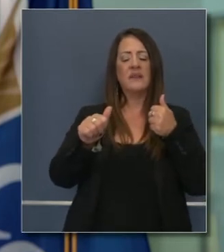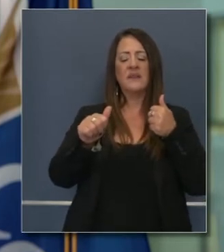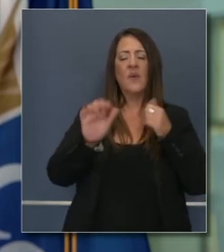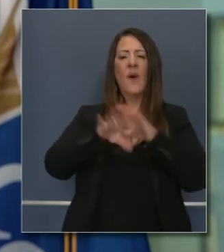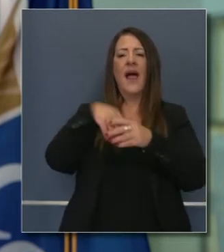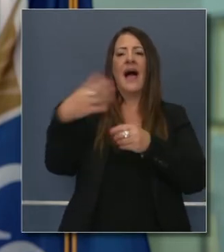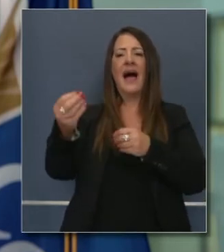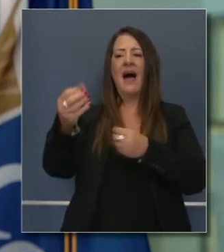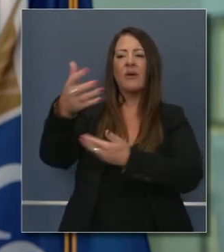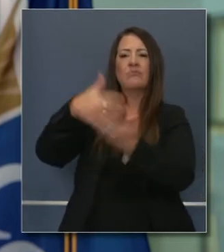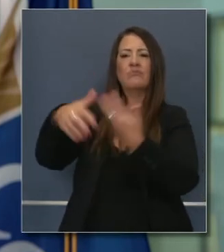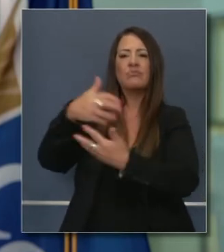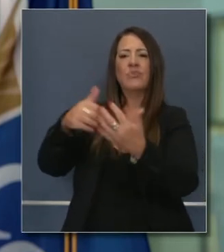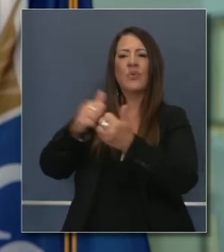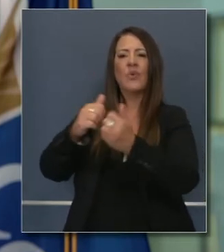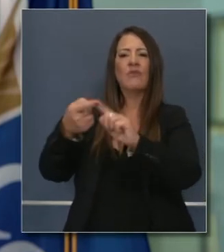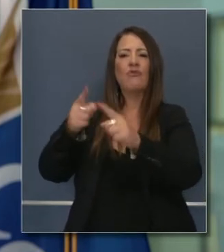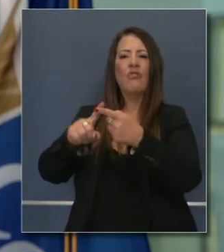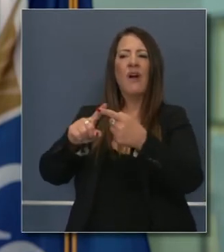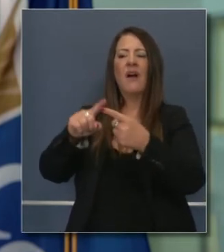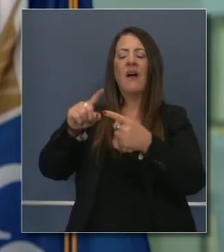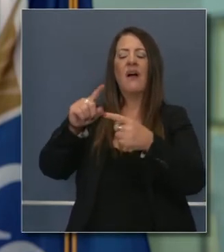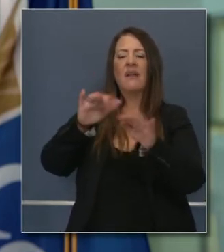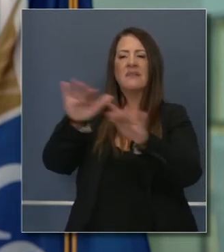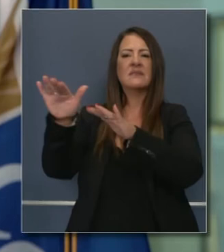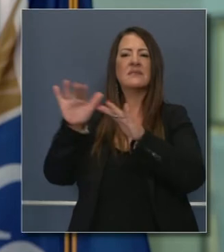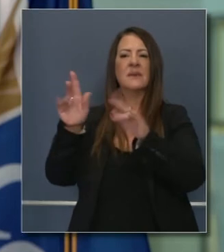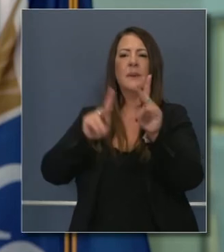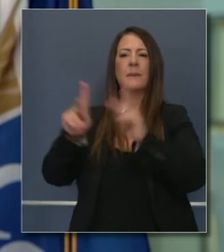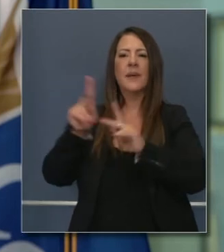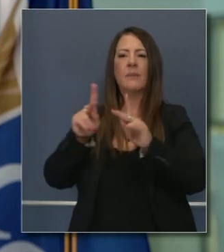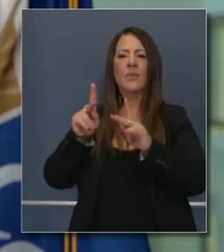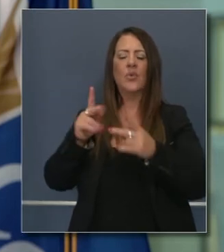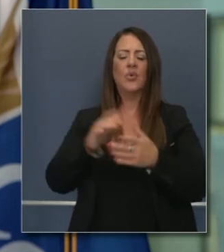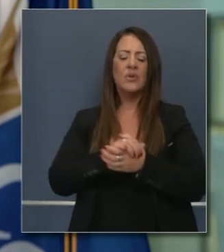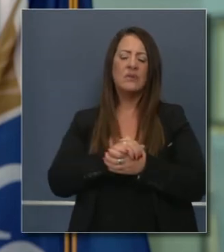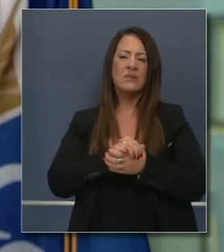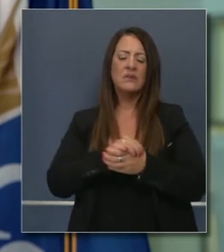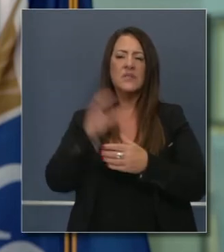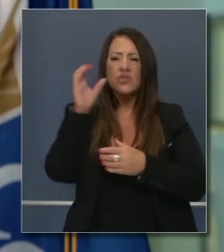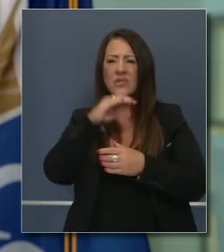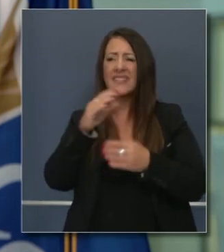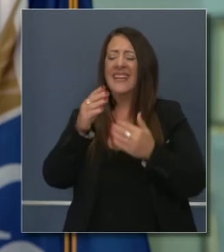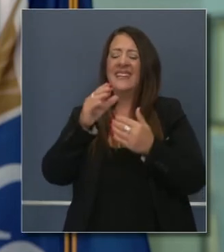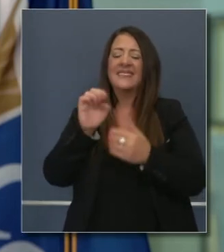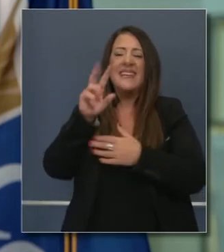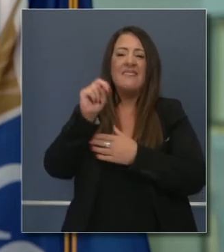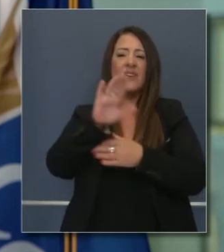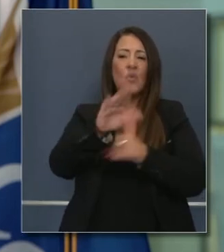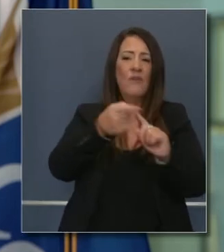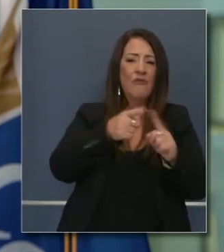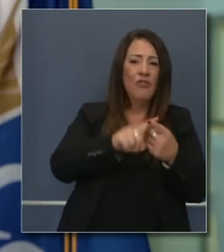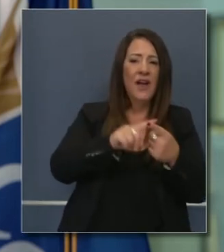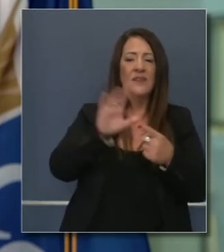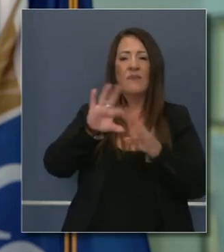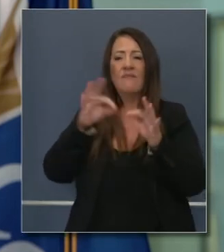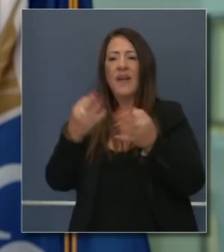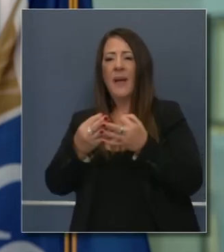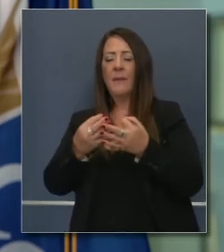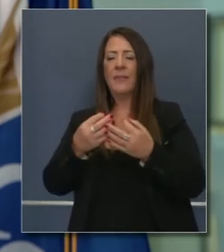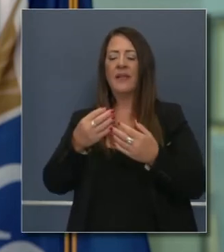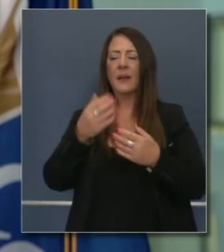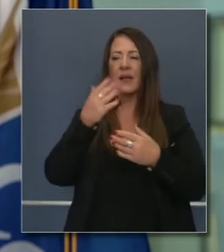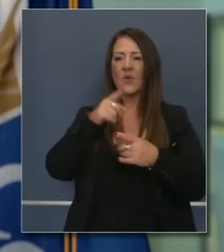estar fuera de su casa, mezclándose con otras personas que viven en otros hogares, incluso amigos y familia